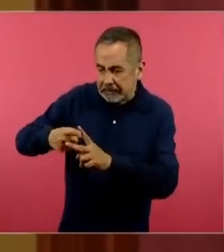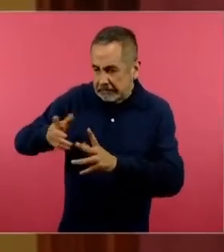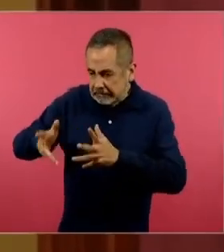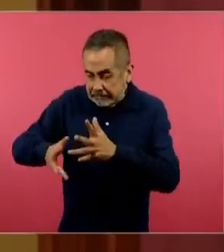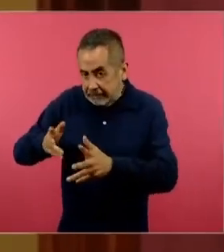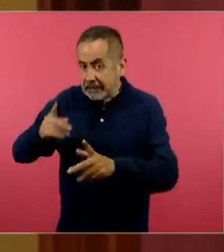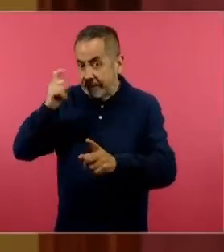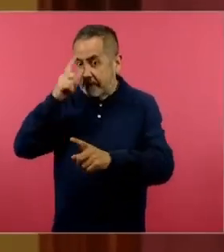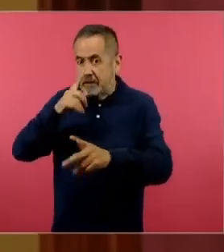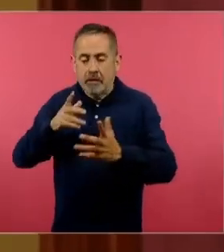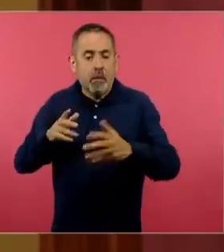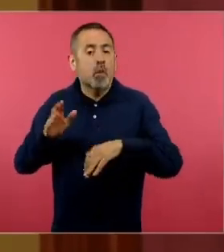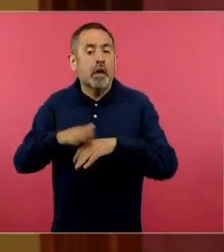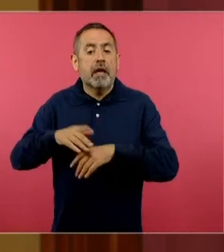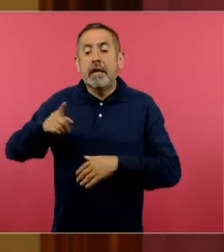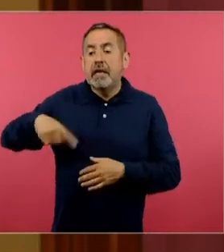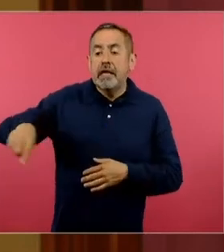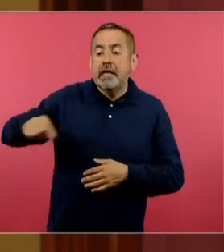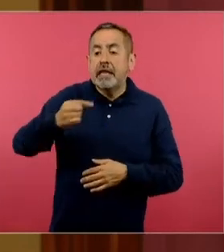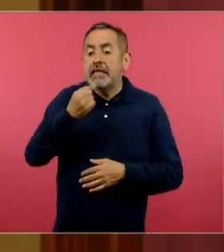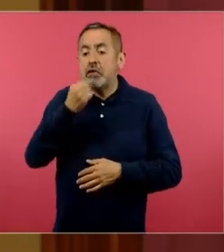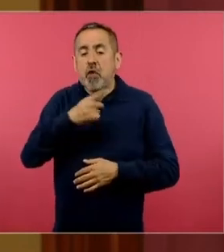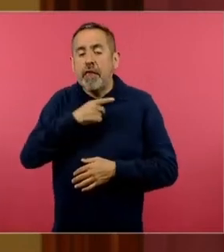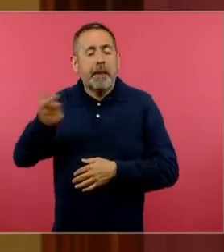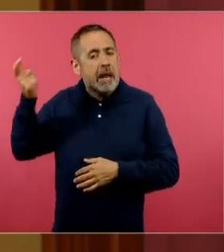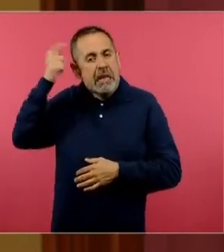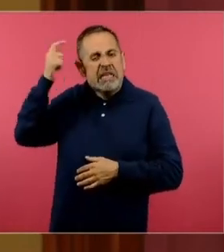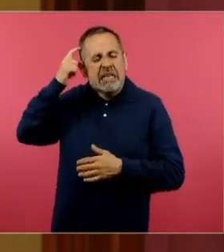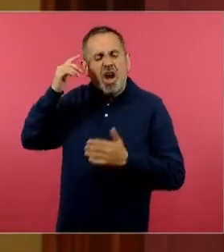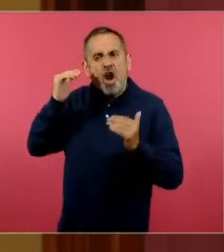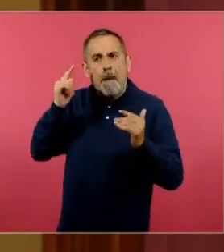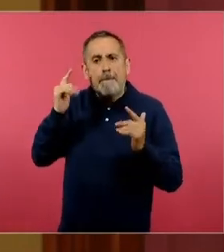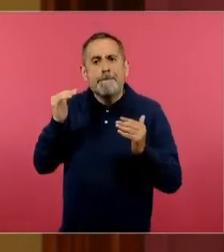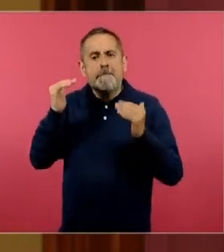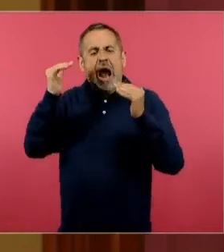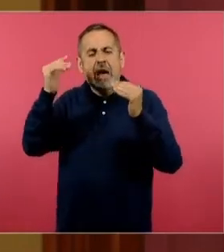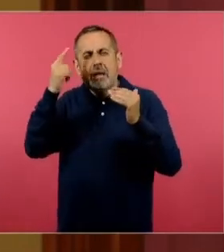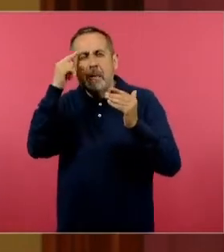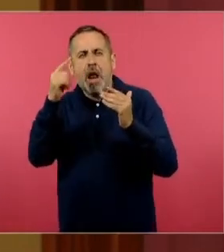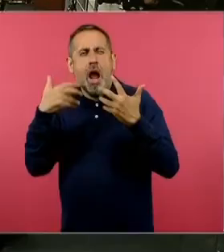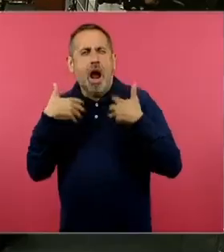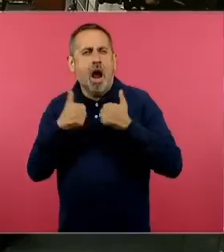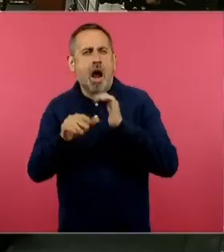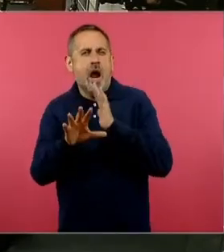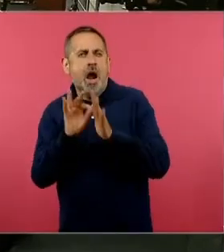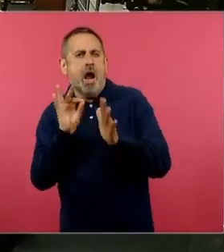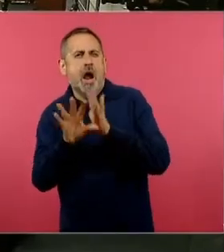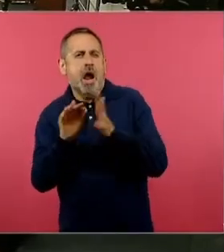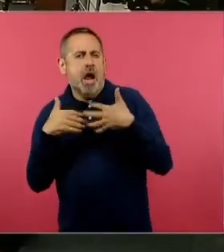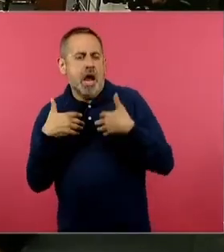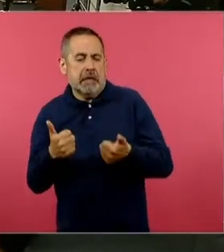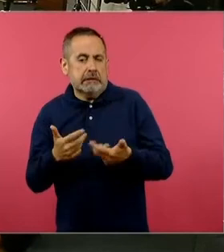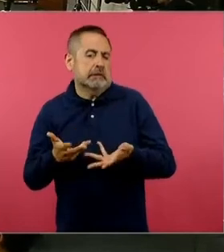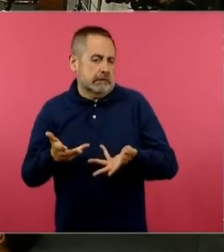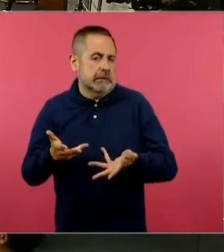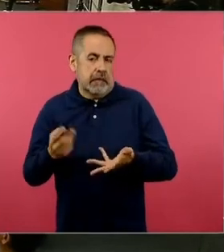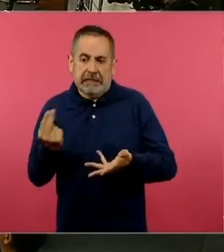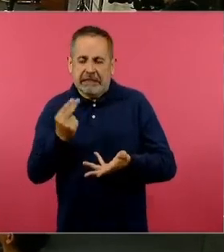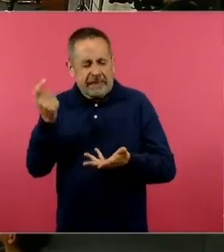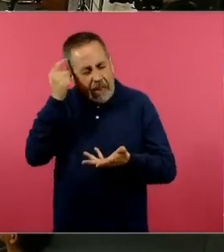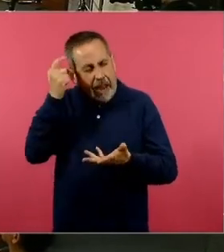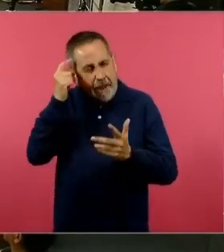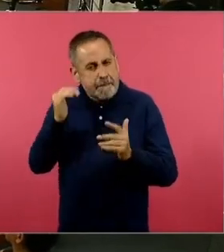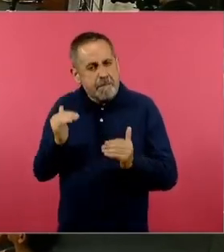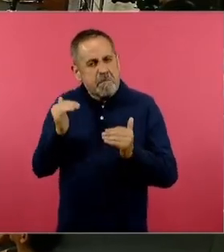los niños tienen que tener una maduración para poder interpretar correctamente esta parte, entonces hay un ejemplo